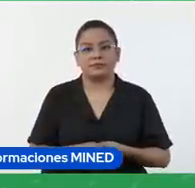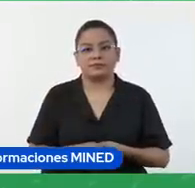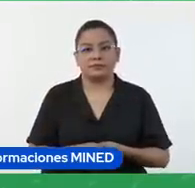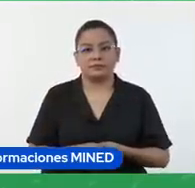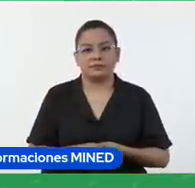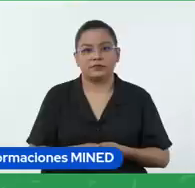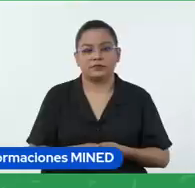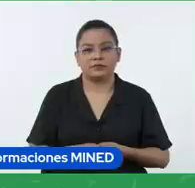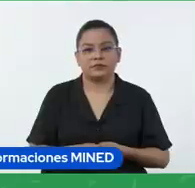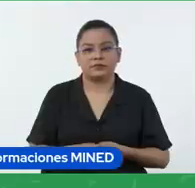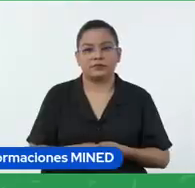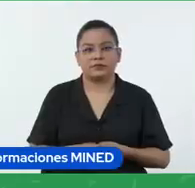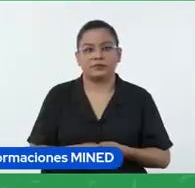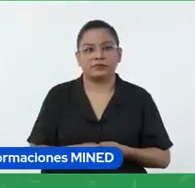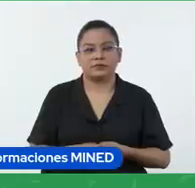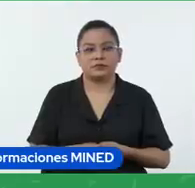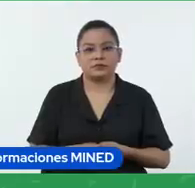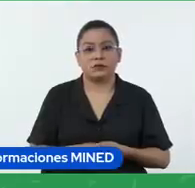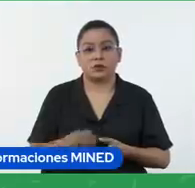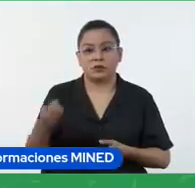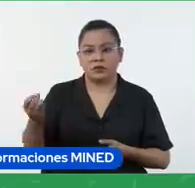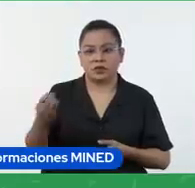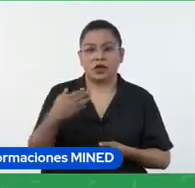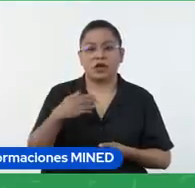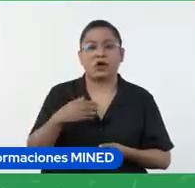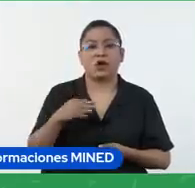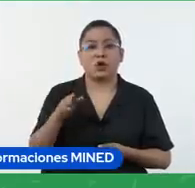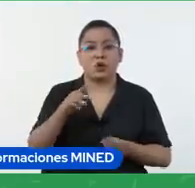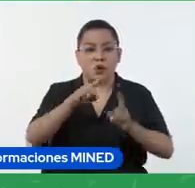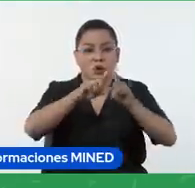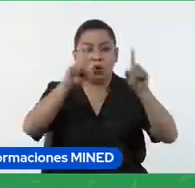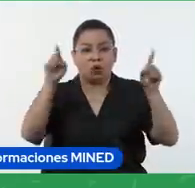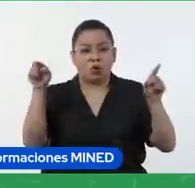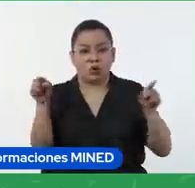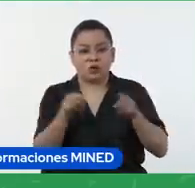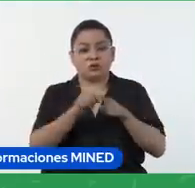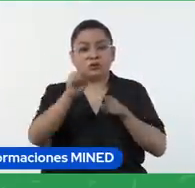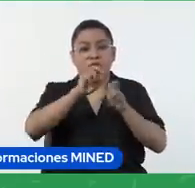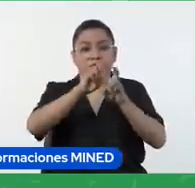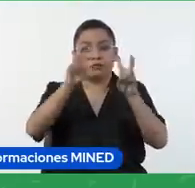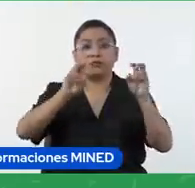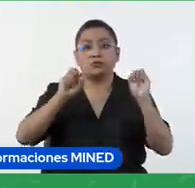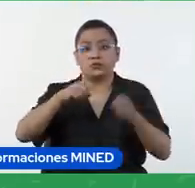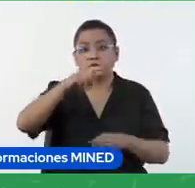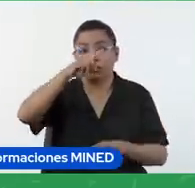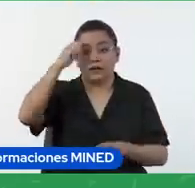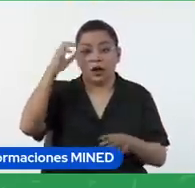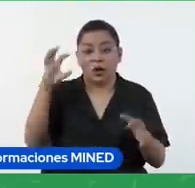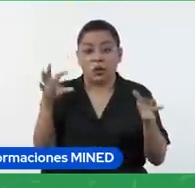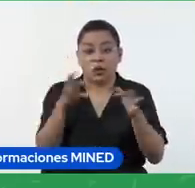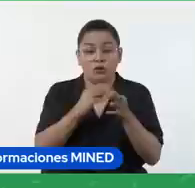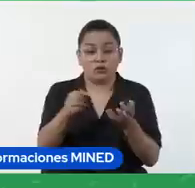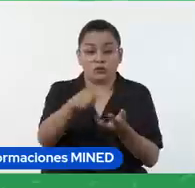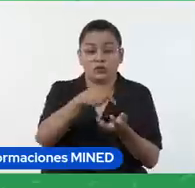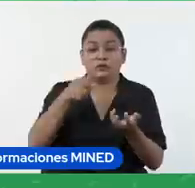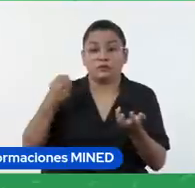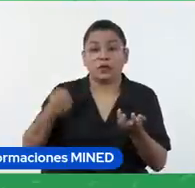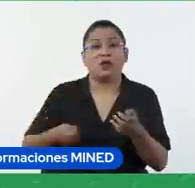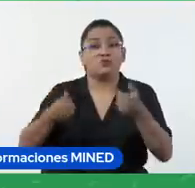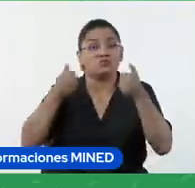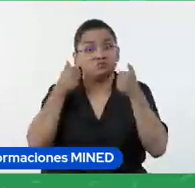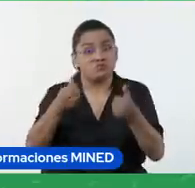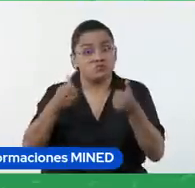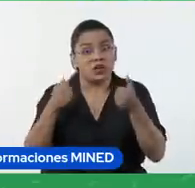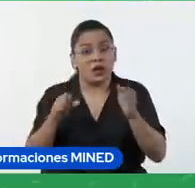alguien menciona que utilizó jambor y le sirvió para que los estudiantes hagan trabajo colaborativo excelente qué bueno cuando